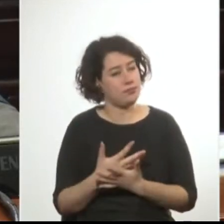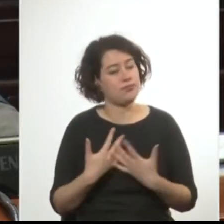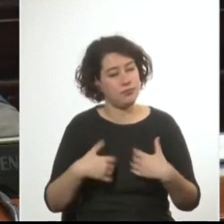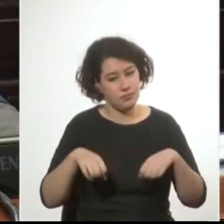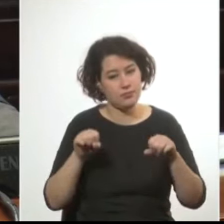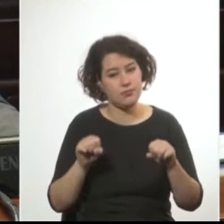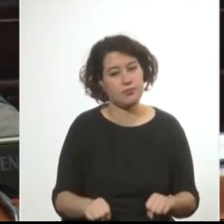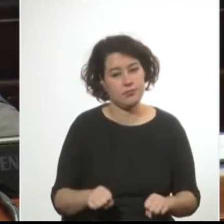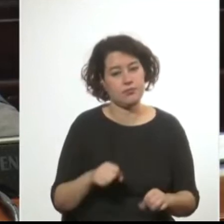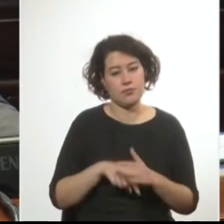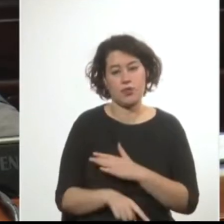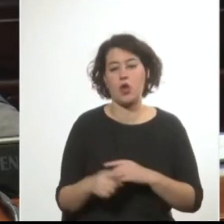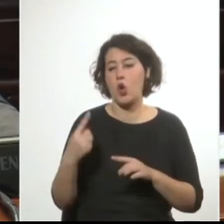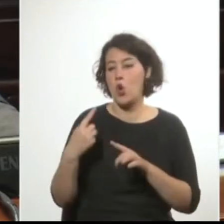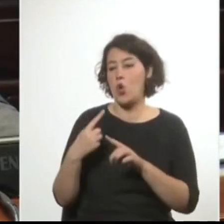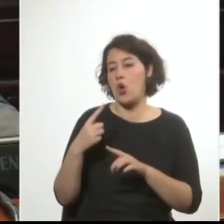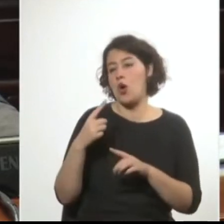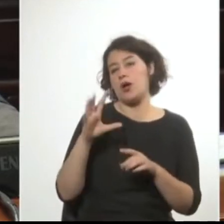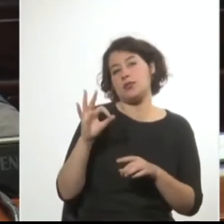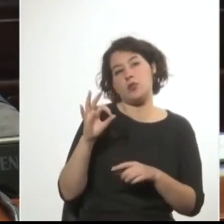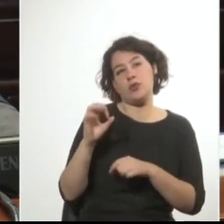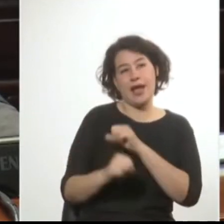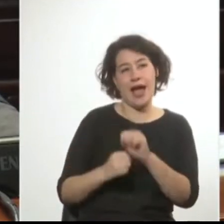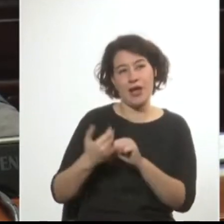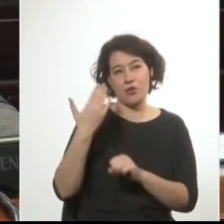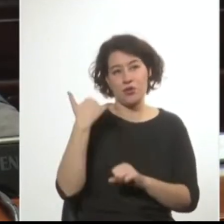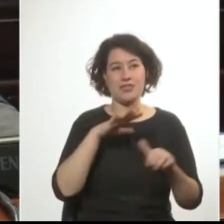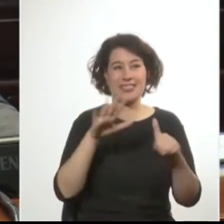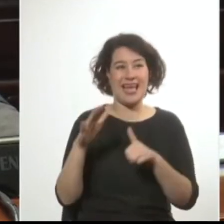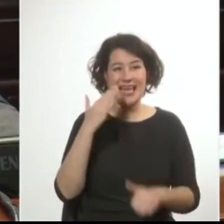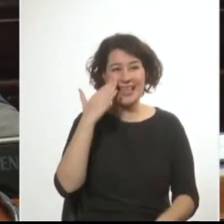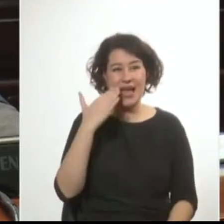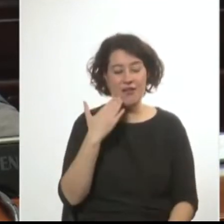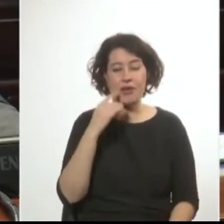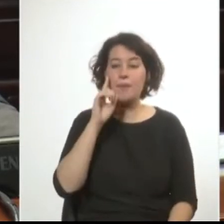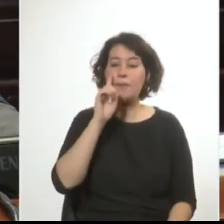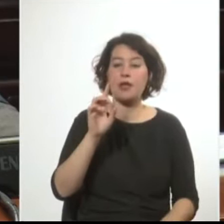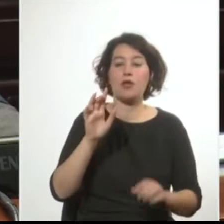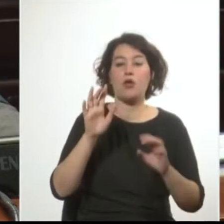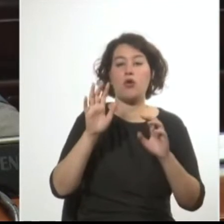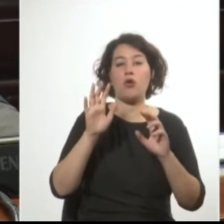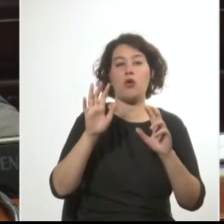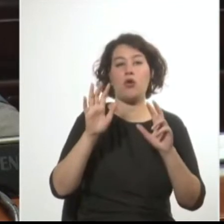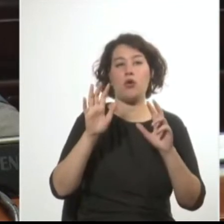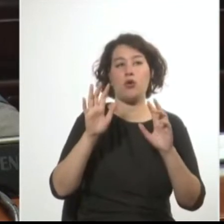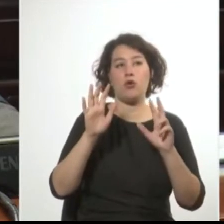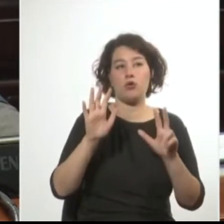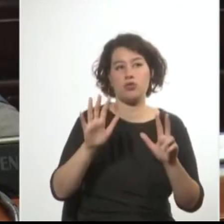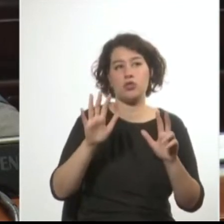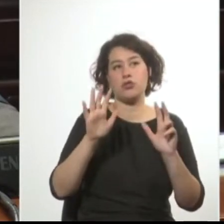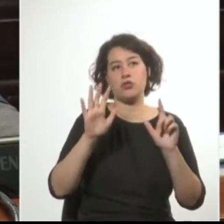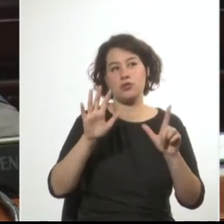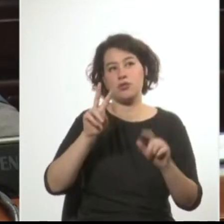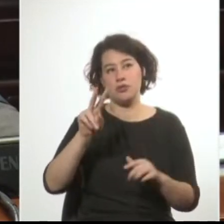Hace hoy exactamente un siglo y medio, el 6 de abril de 1872 se firmaba la llamada